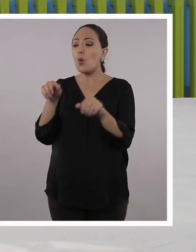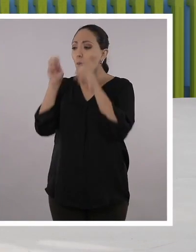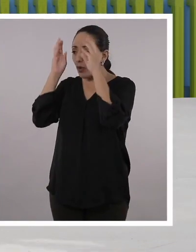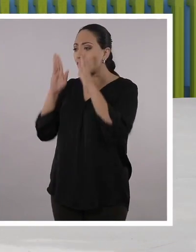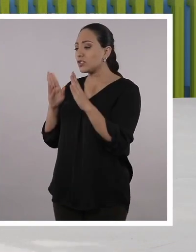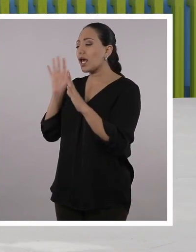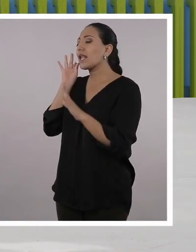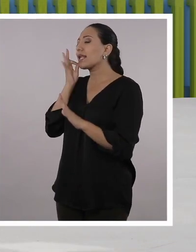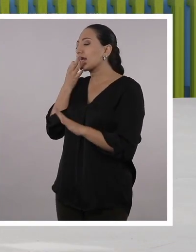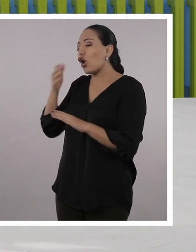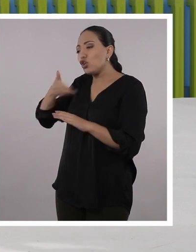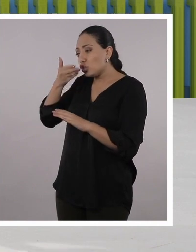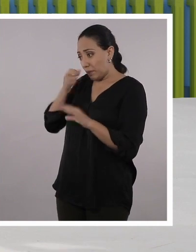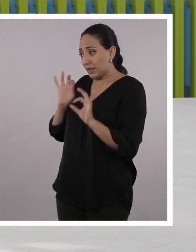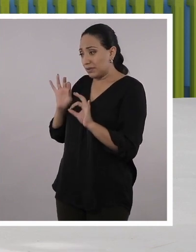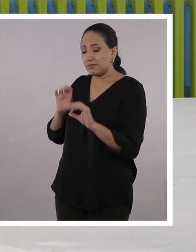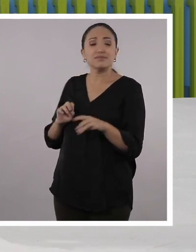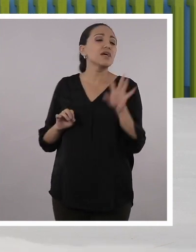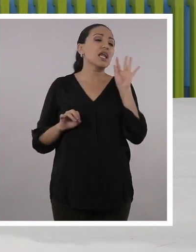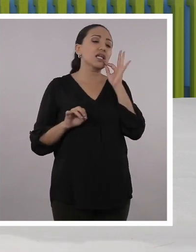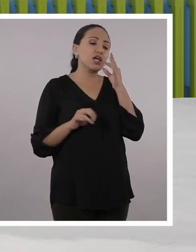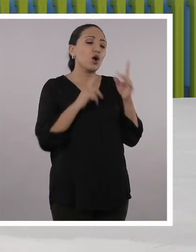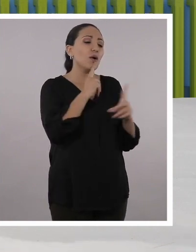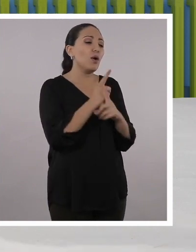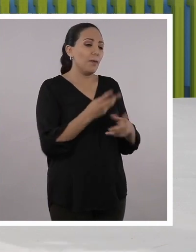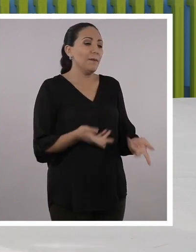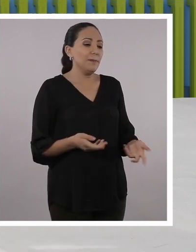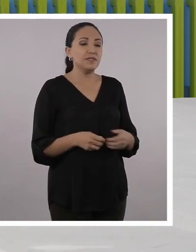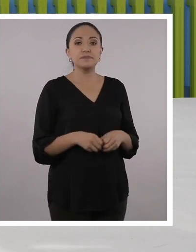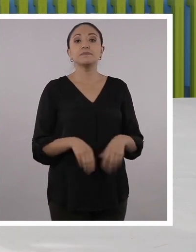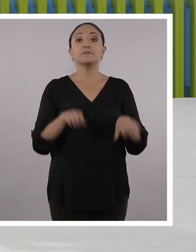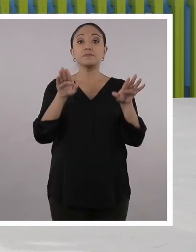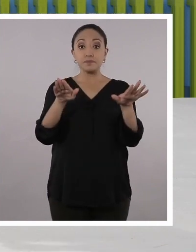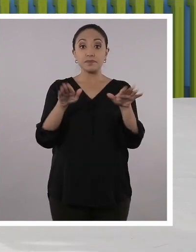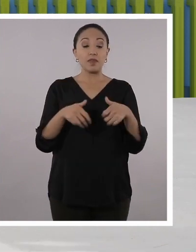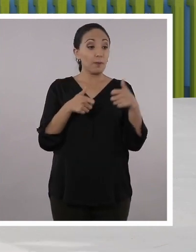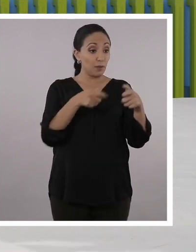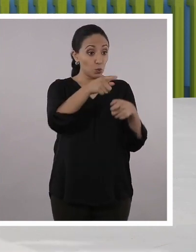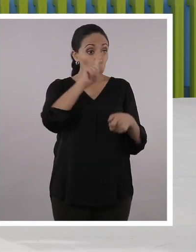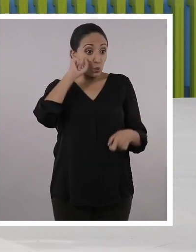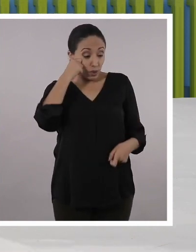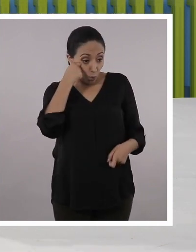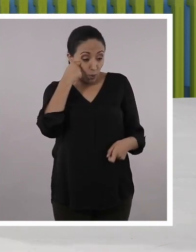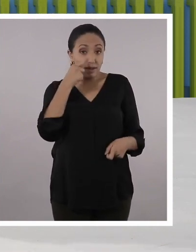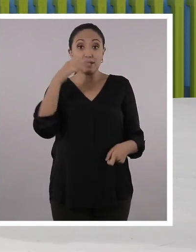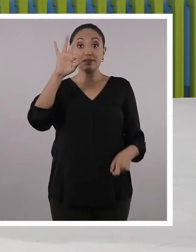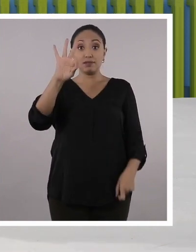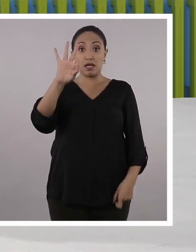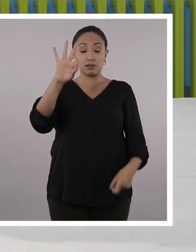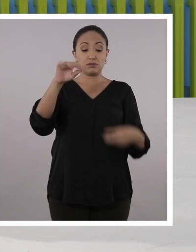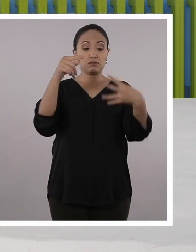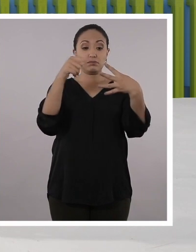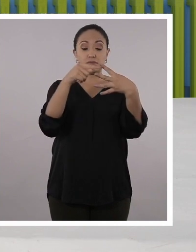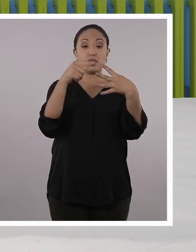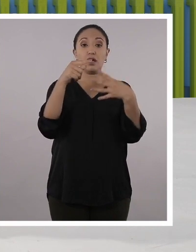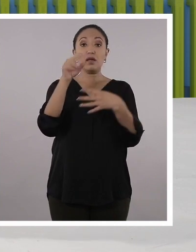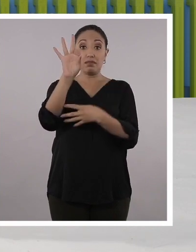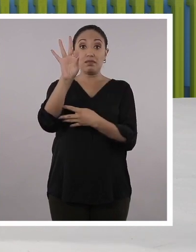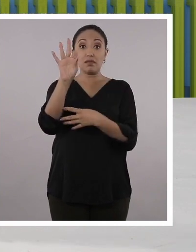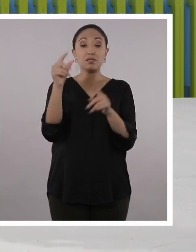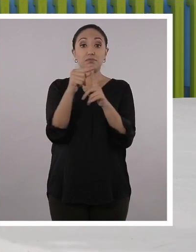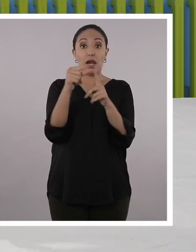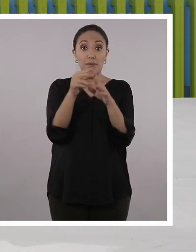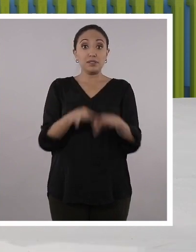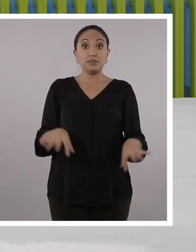Oiga, profe, nos quedó rico el loco. Súper rico, Santi. Estuvo buenísimo. Muy bien, Santi. ¿Te acuerdas que aprendimos tres palabras? Sí.